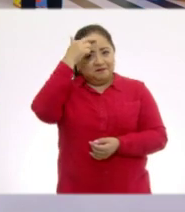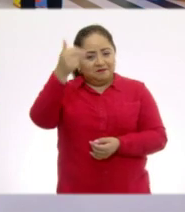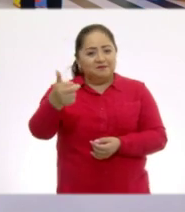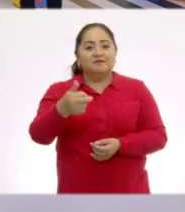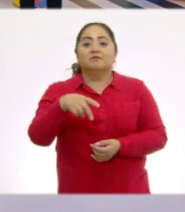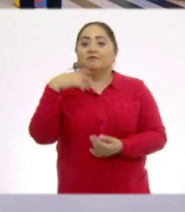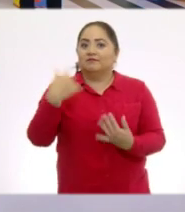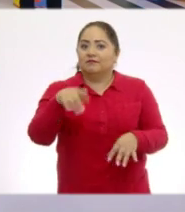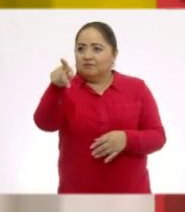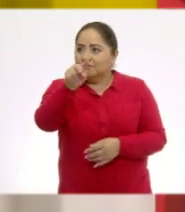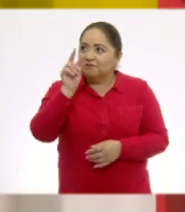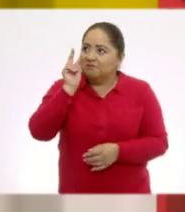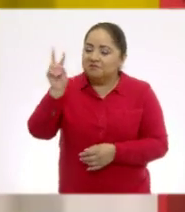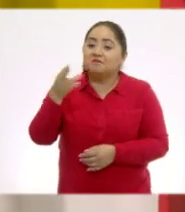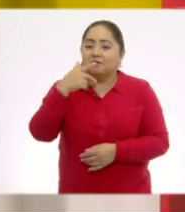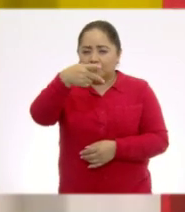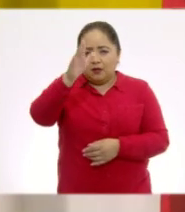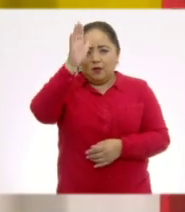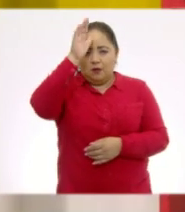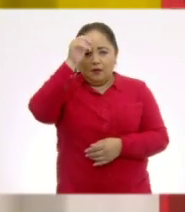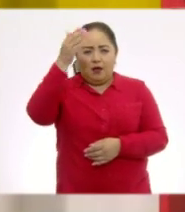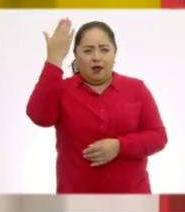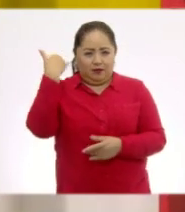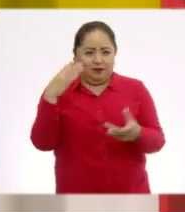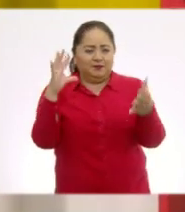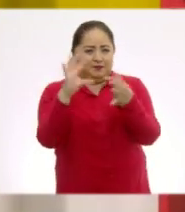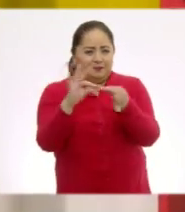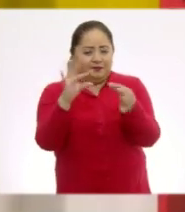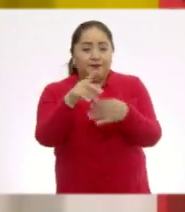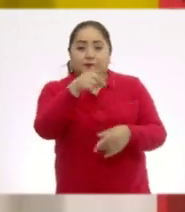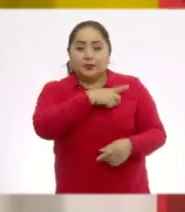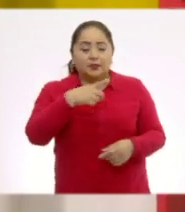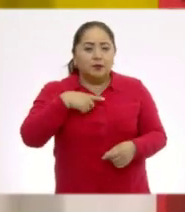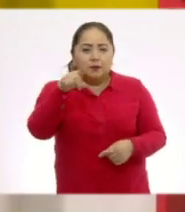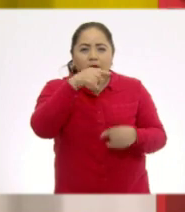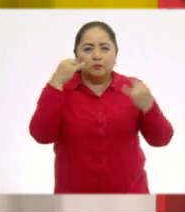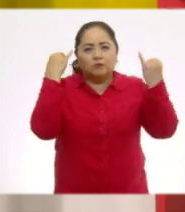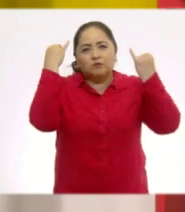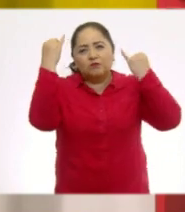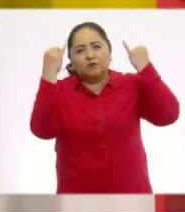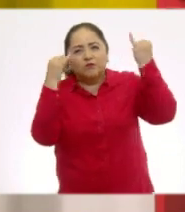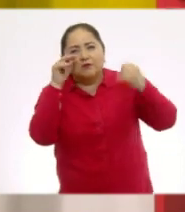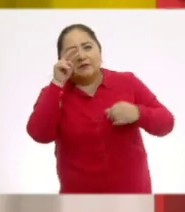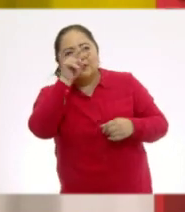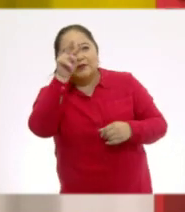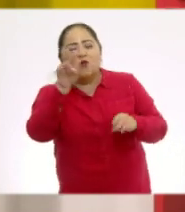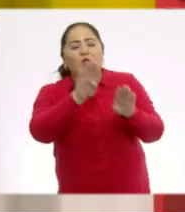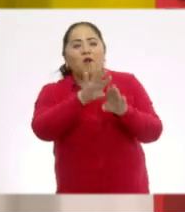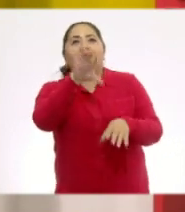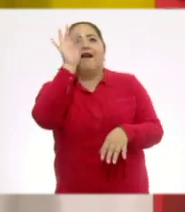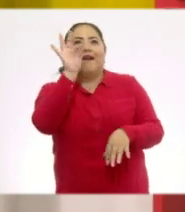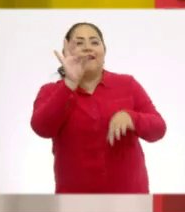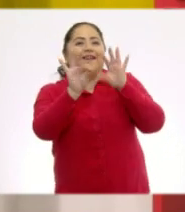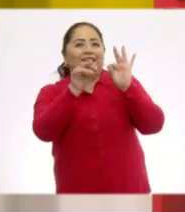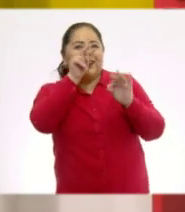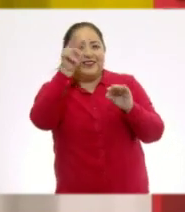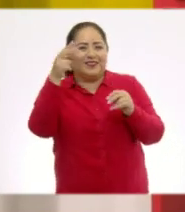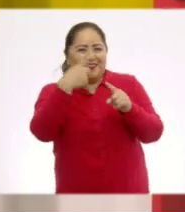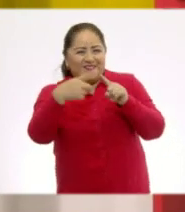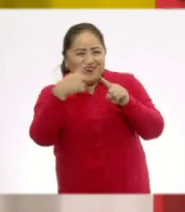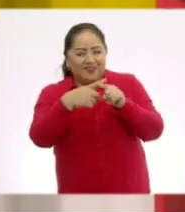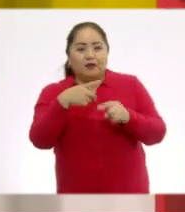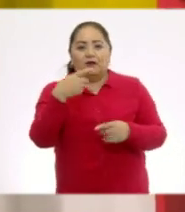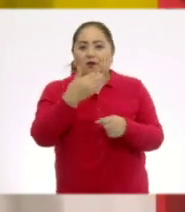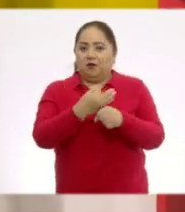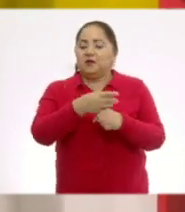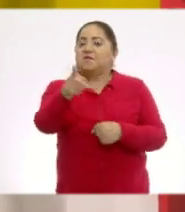Rosa, eres muy observadora. ¿Te acuerdas que nosotros les comentamos que deben de utilizar su imaginación para encontrar figuras? Creo que Rosa ya